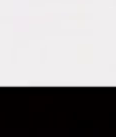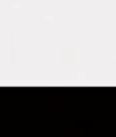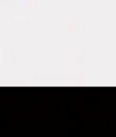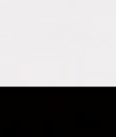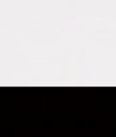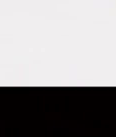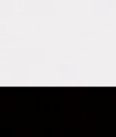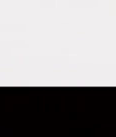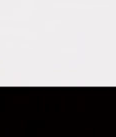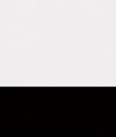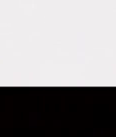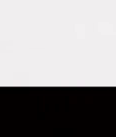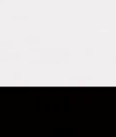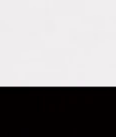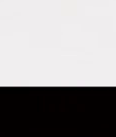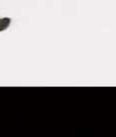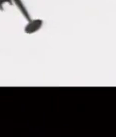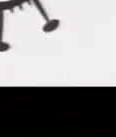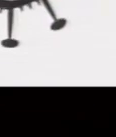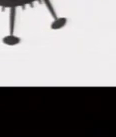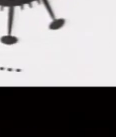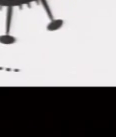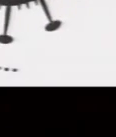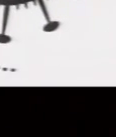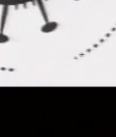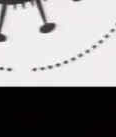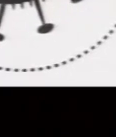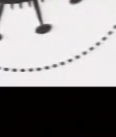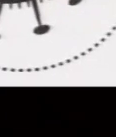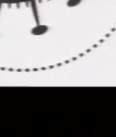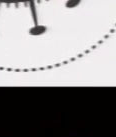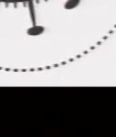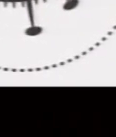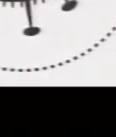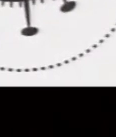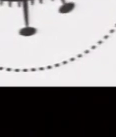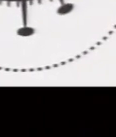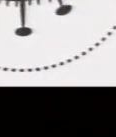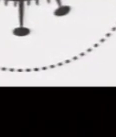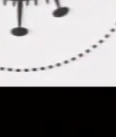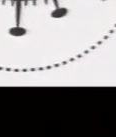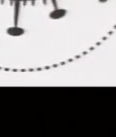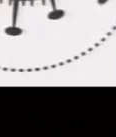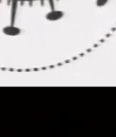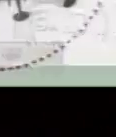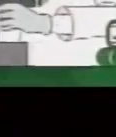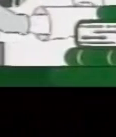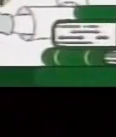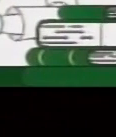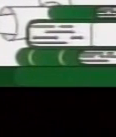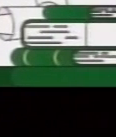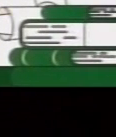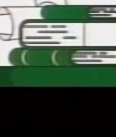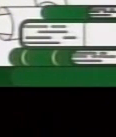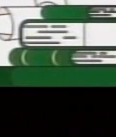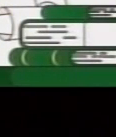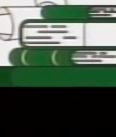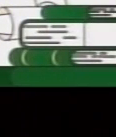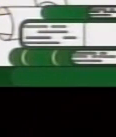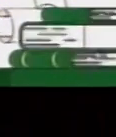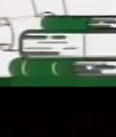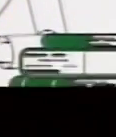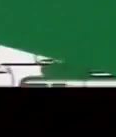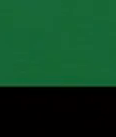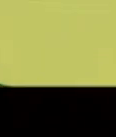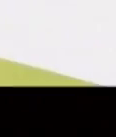COVID-19 es la enfermedad infecciosa causada por la nueva cepa del coronavirus que se ha descubierto más recientemente.